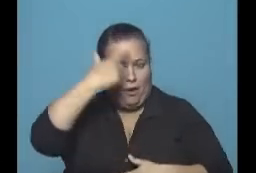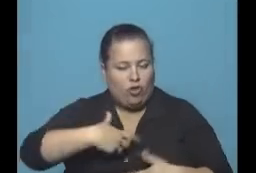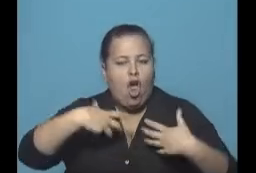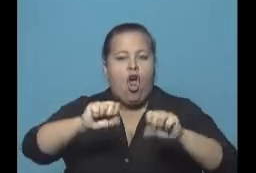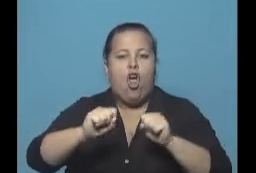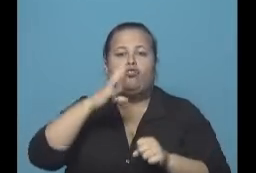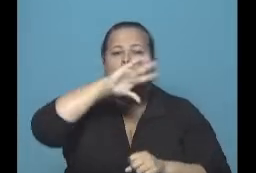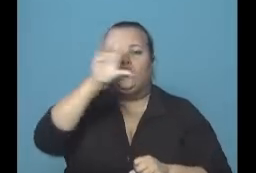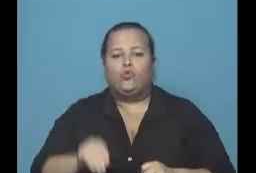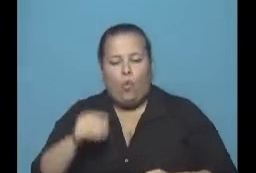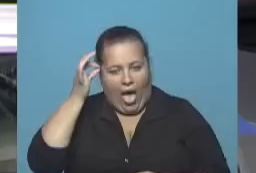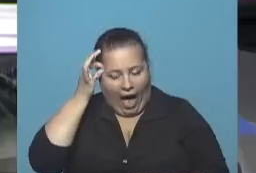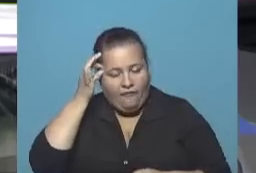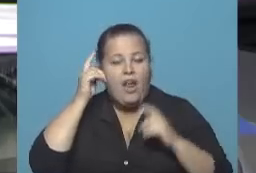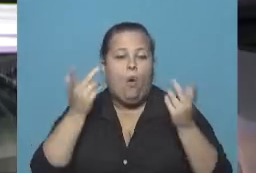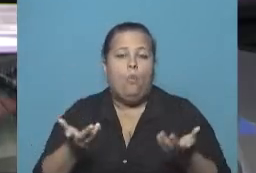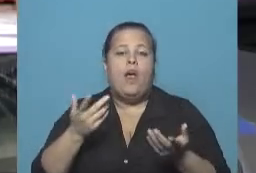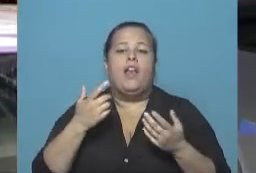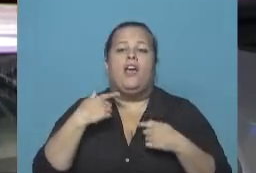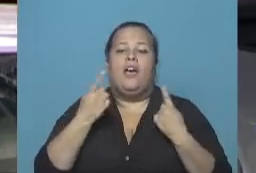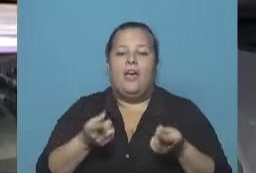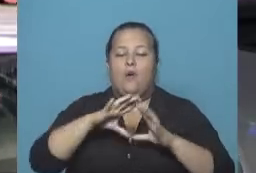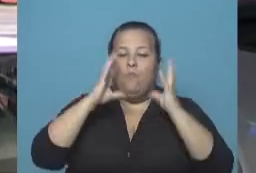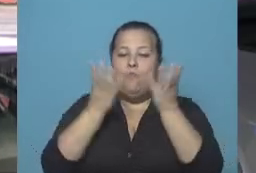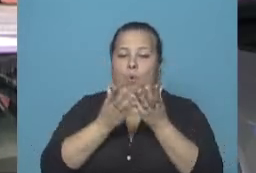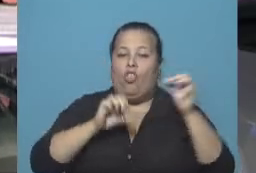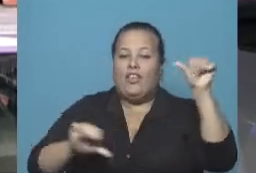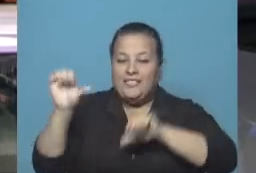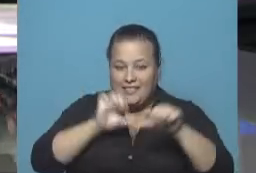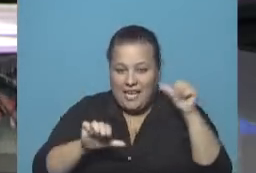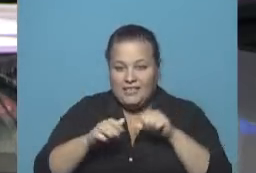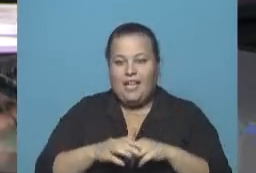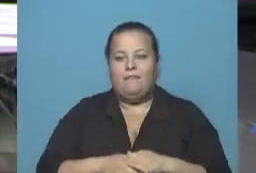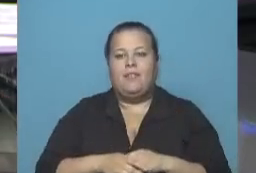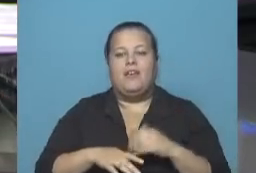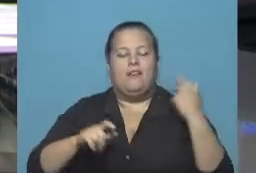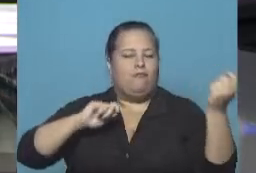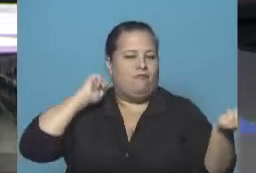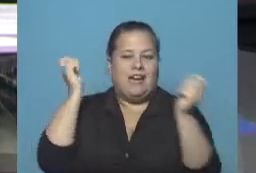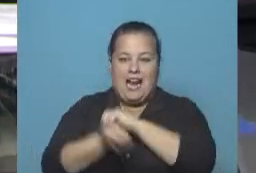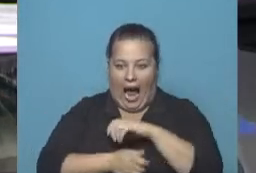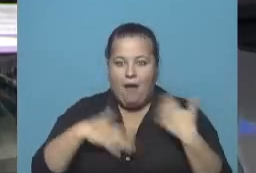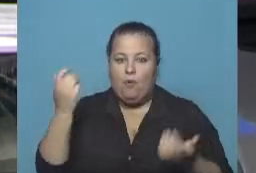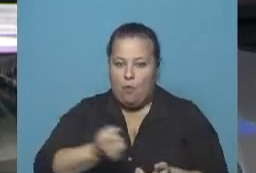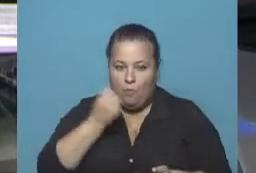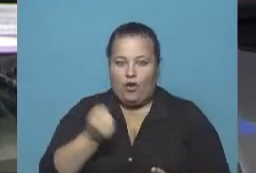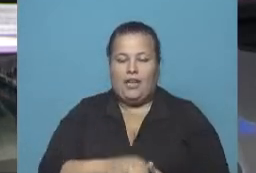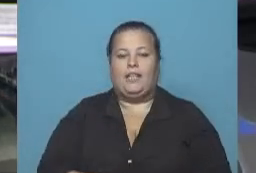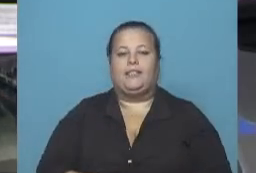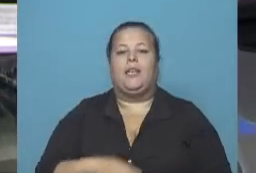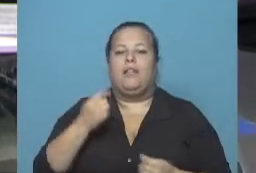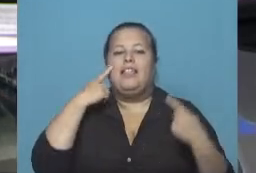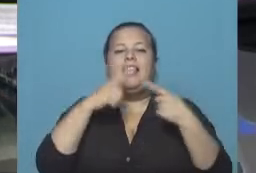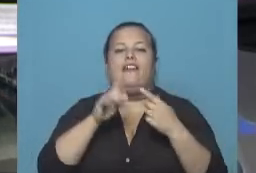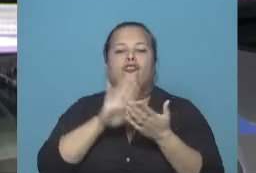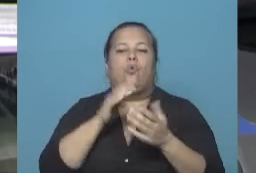descubierta en Sudáfrica y que ha generado en el mundo de la ciencia una revolución realmente muy importante porque tiene